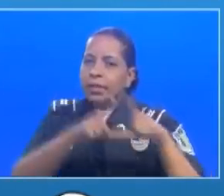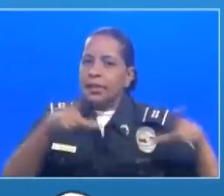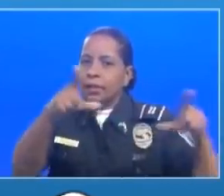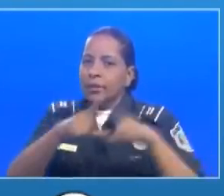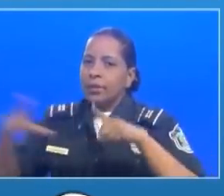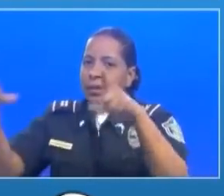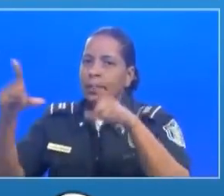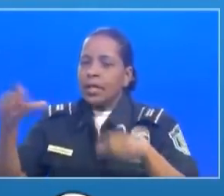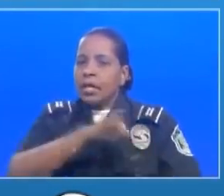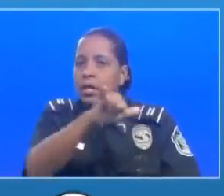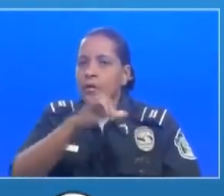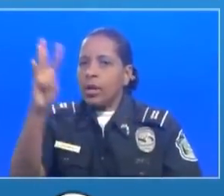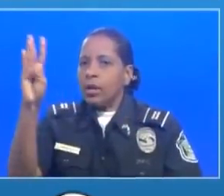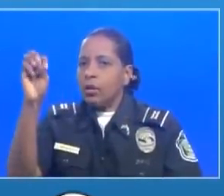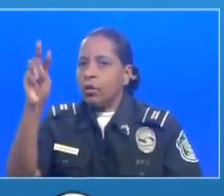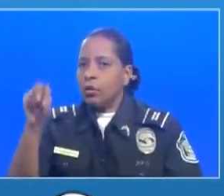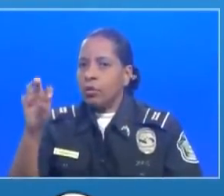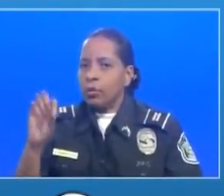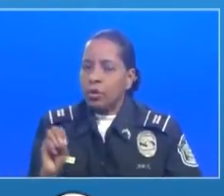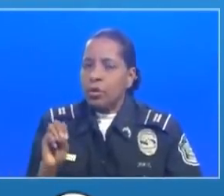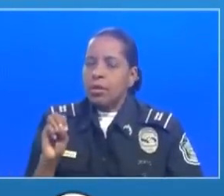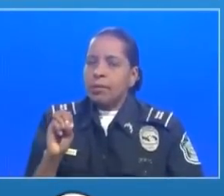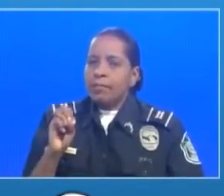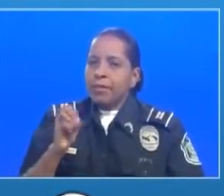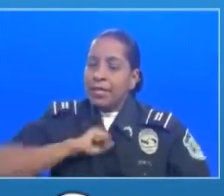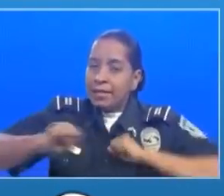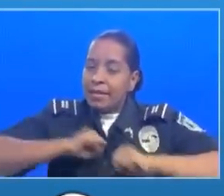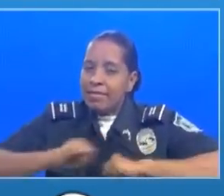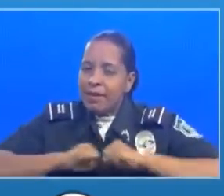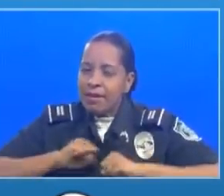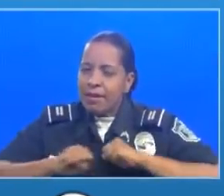sin esa energía que ellos